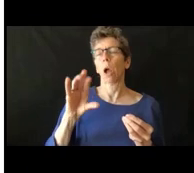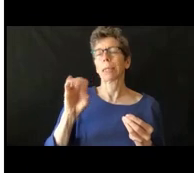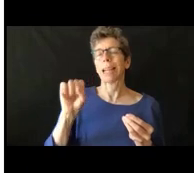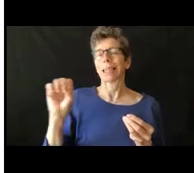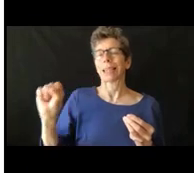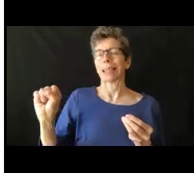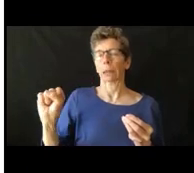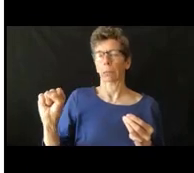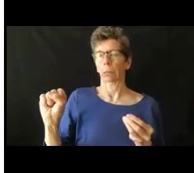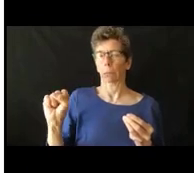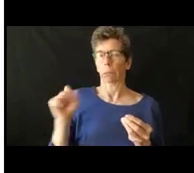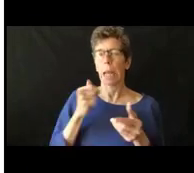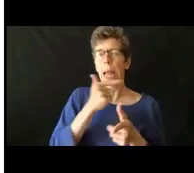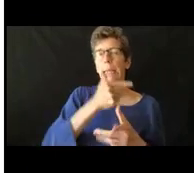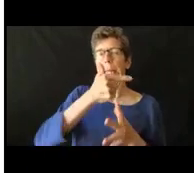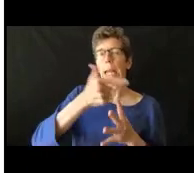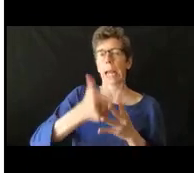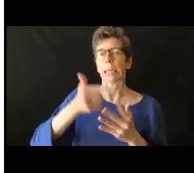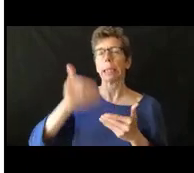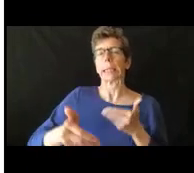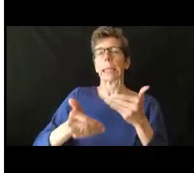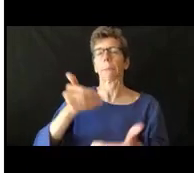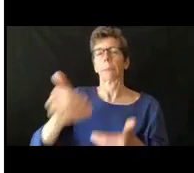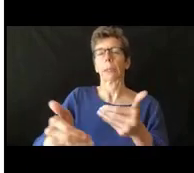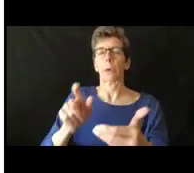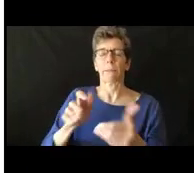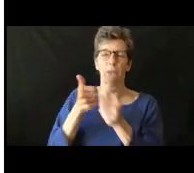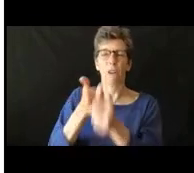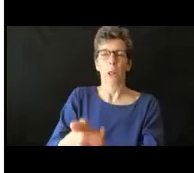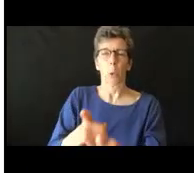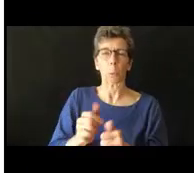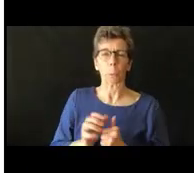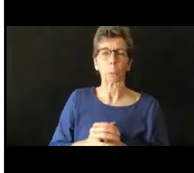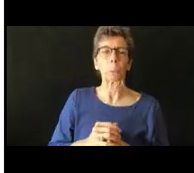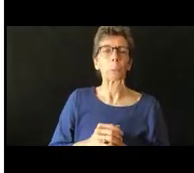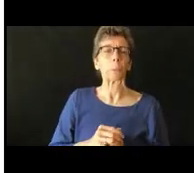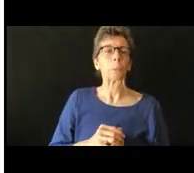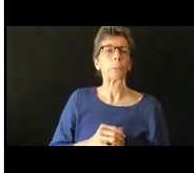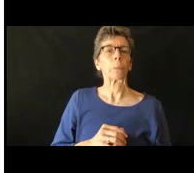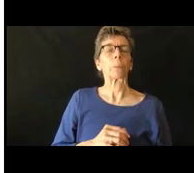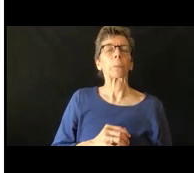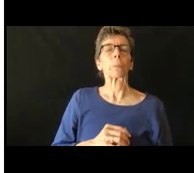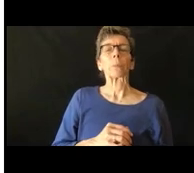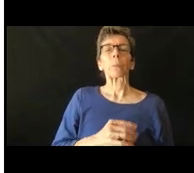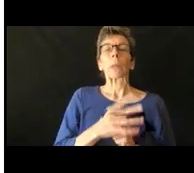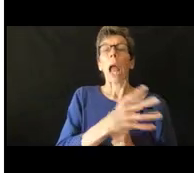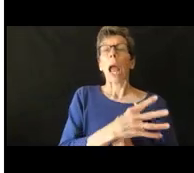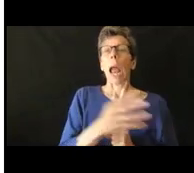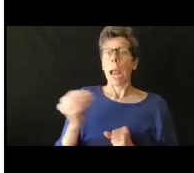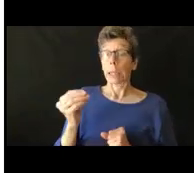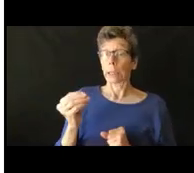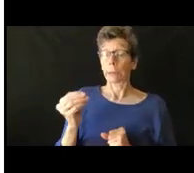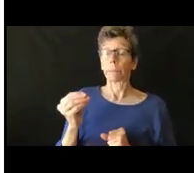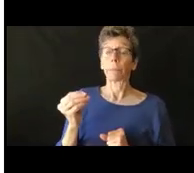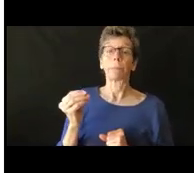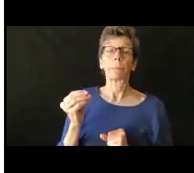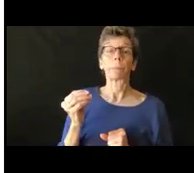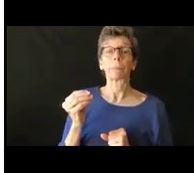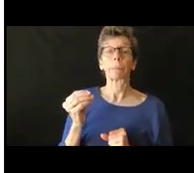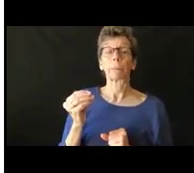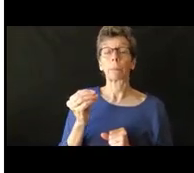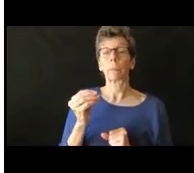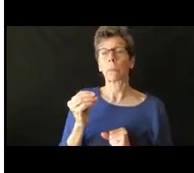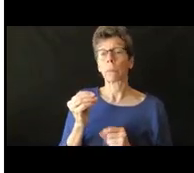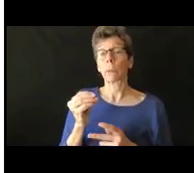esto va al sitio del internet de OSPI, la oficina de instrucción pública y aparte de ese proceso,